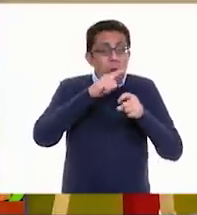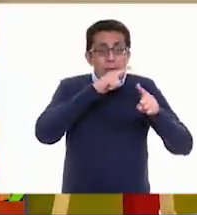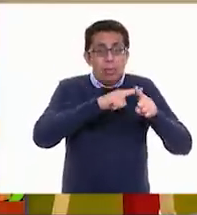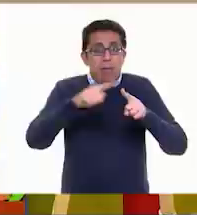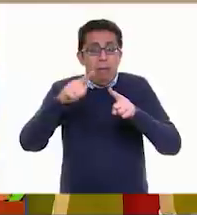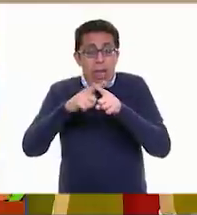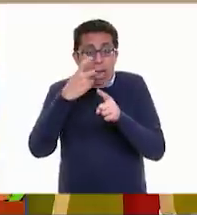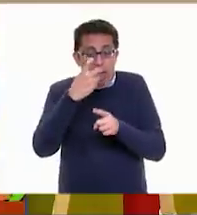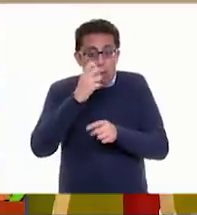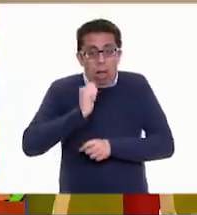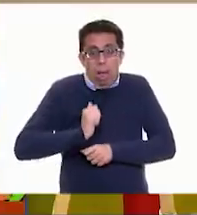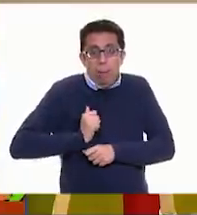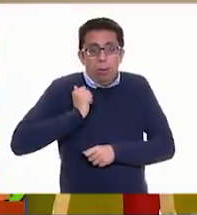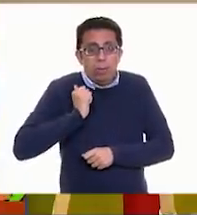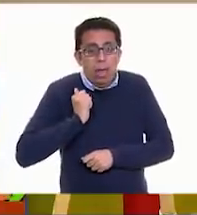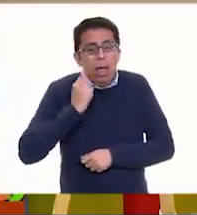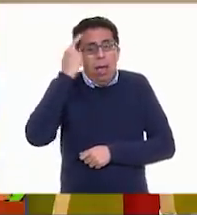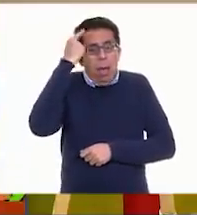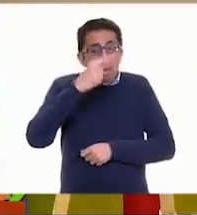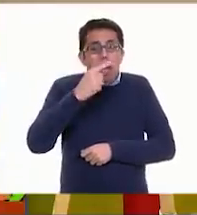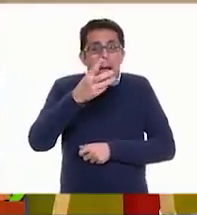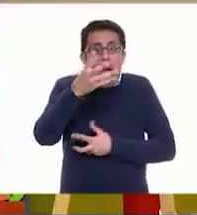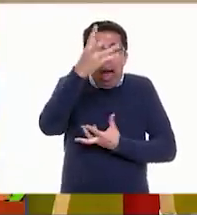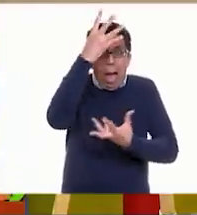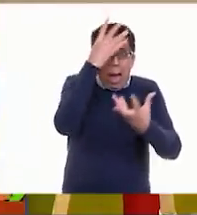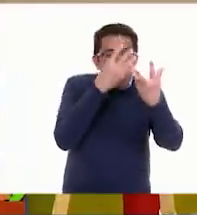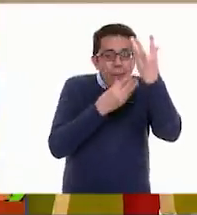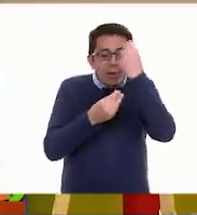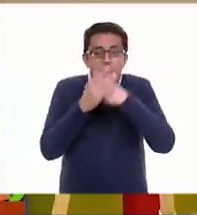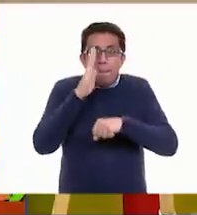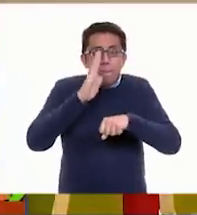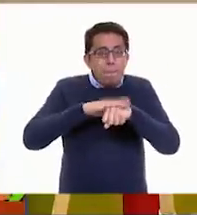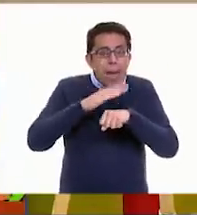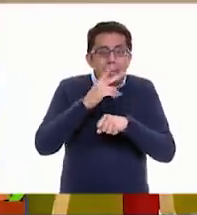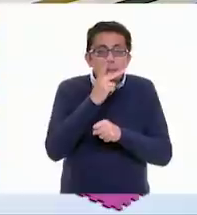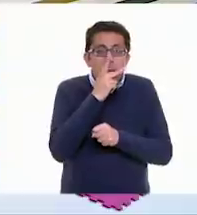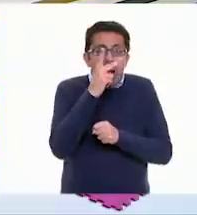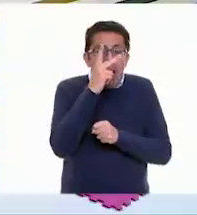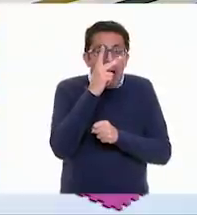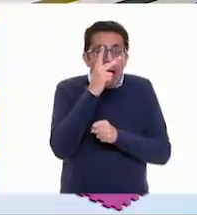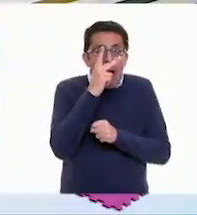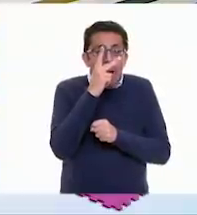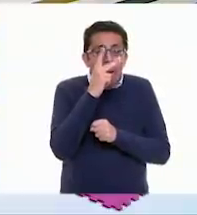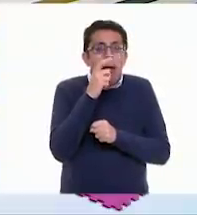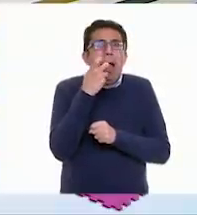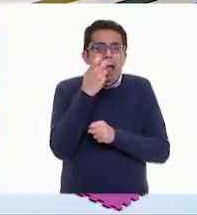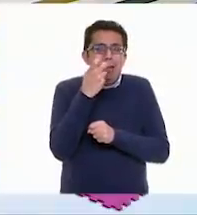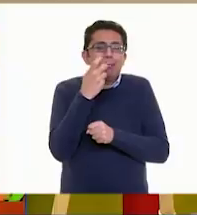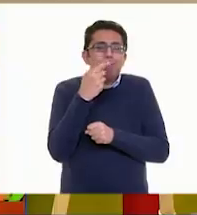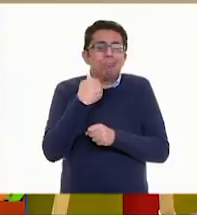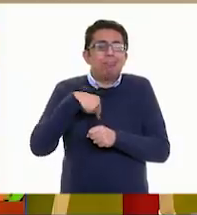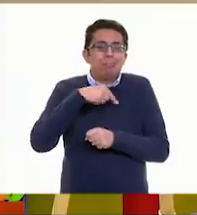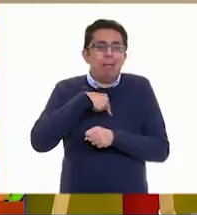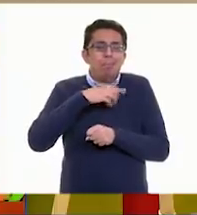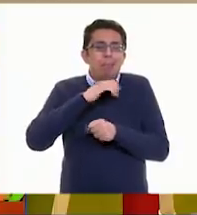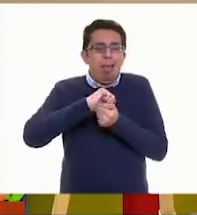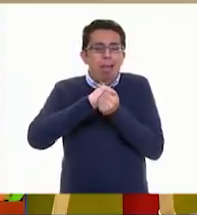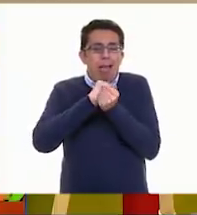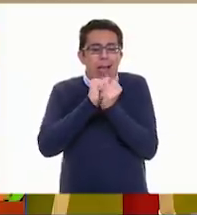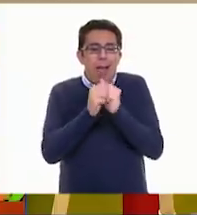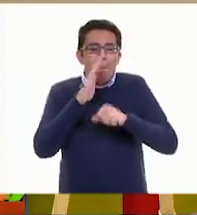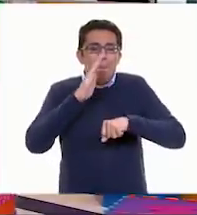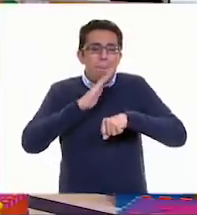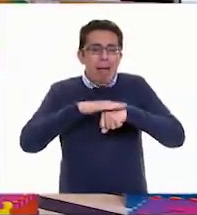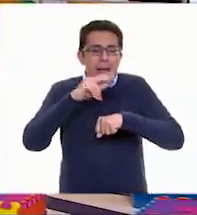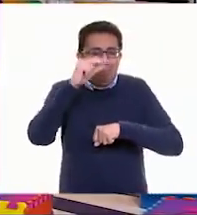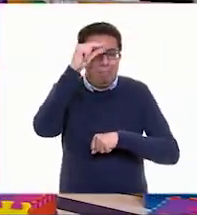aprovecharnos de ello y aprender pues mucho más palabras y así vamos a ser mucho más ricos y cultos e intelecto. Así